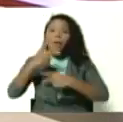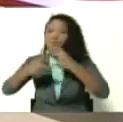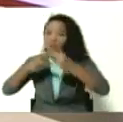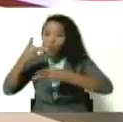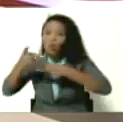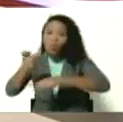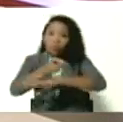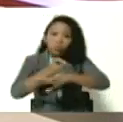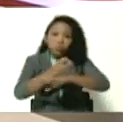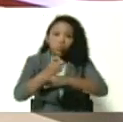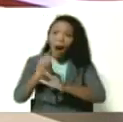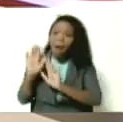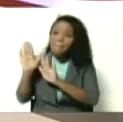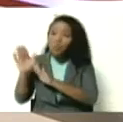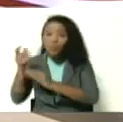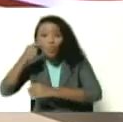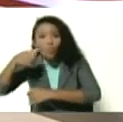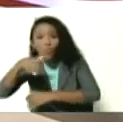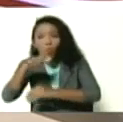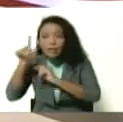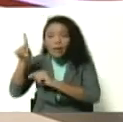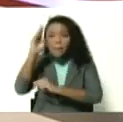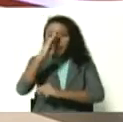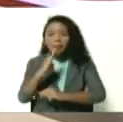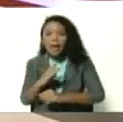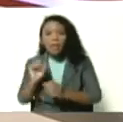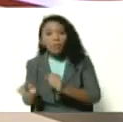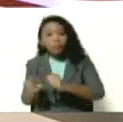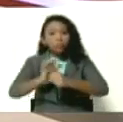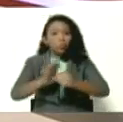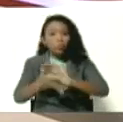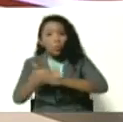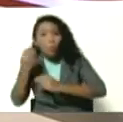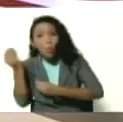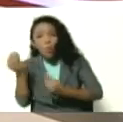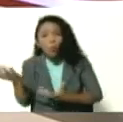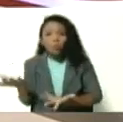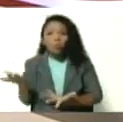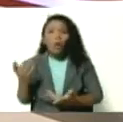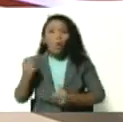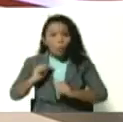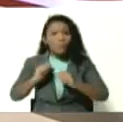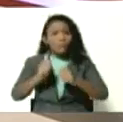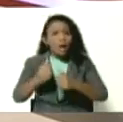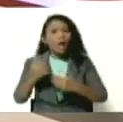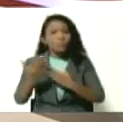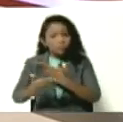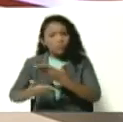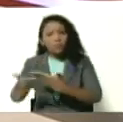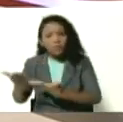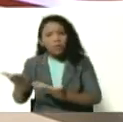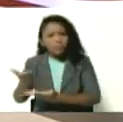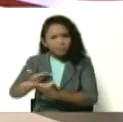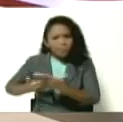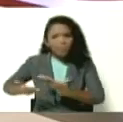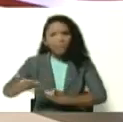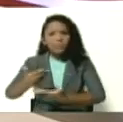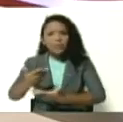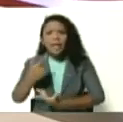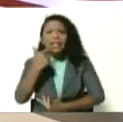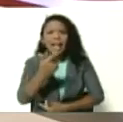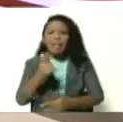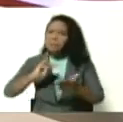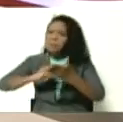gubernamentales acordes a la pandemia del COVID-19. Me gustaría comenzar tal cual como lo comenzamos con el cónsul, que usted dijera, ¿qué